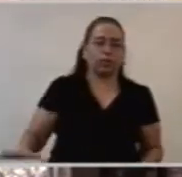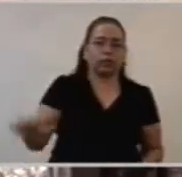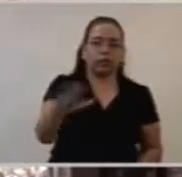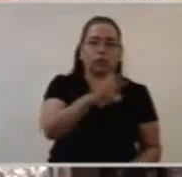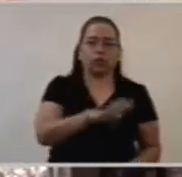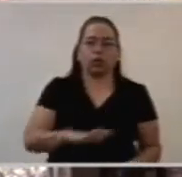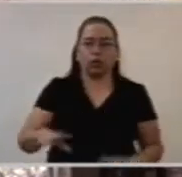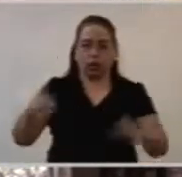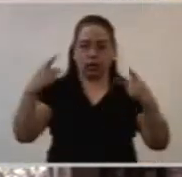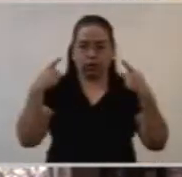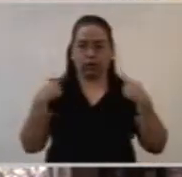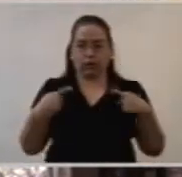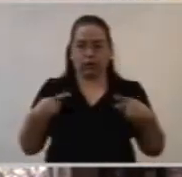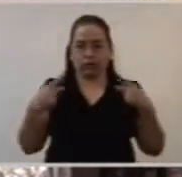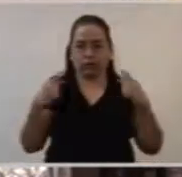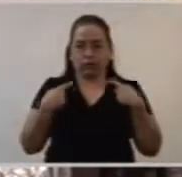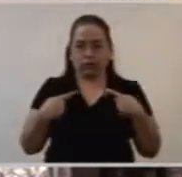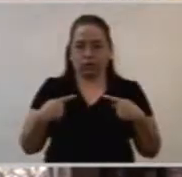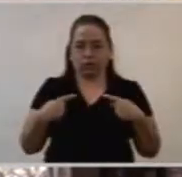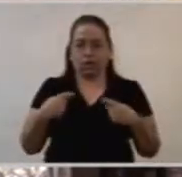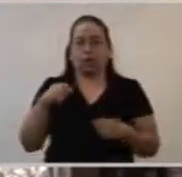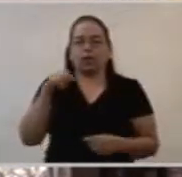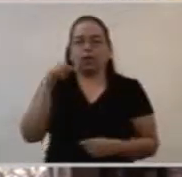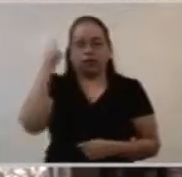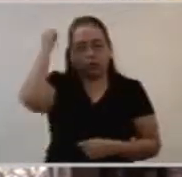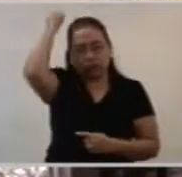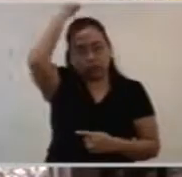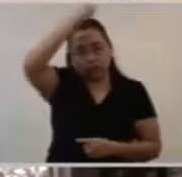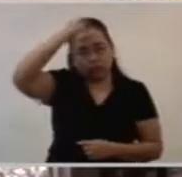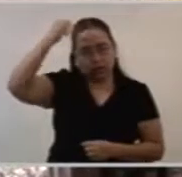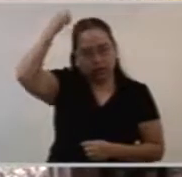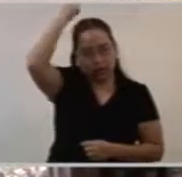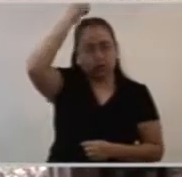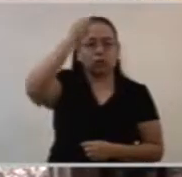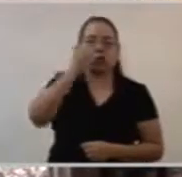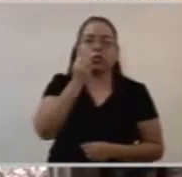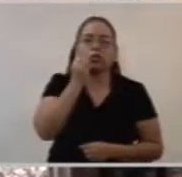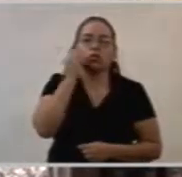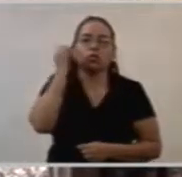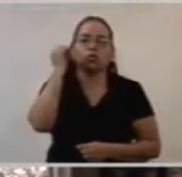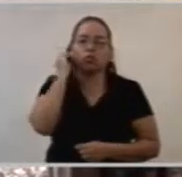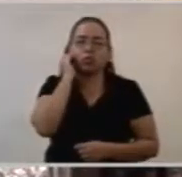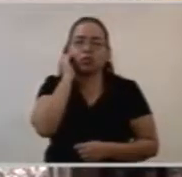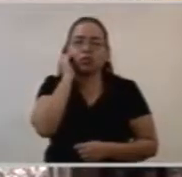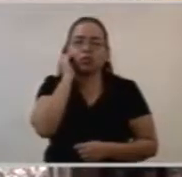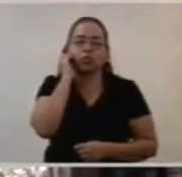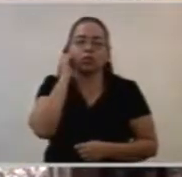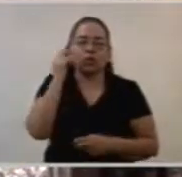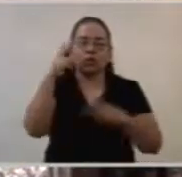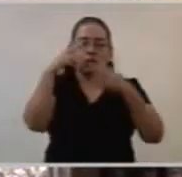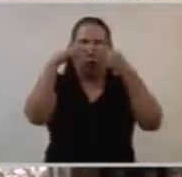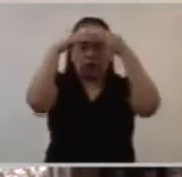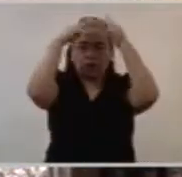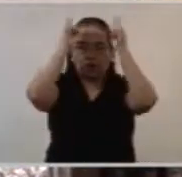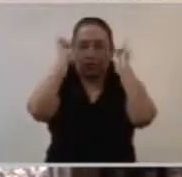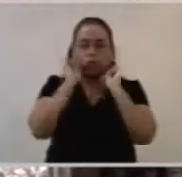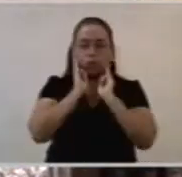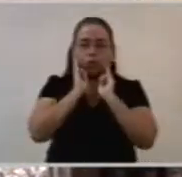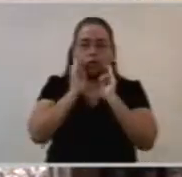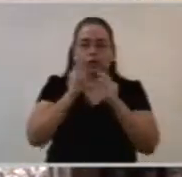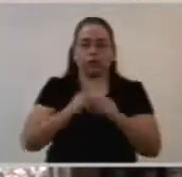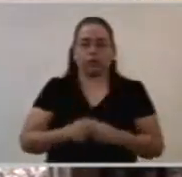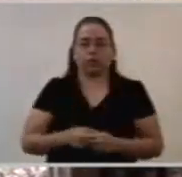de los sacerdotes, de los obispos, de las consagradas y consagrados,